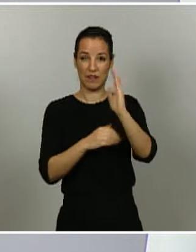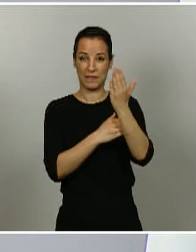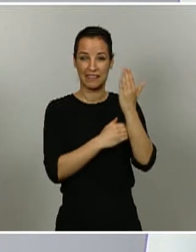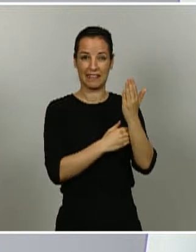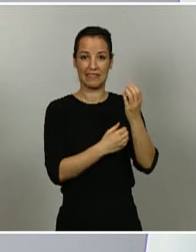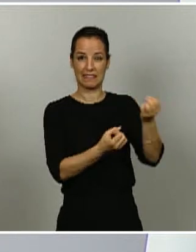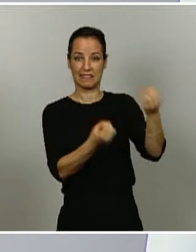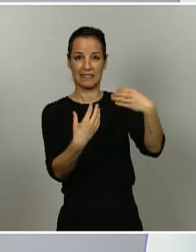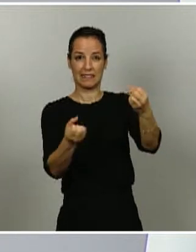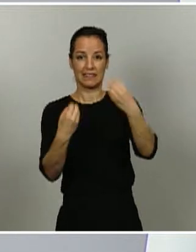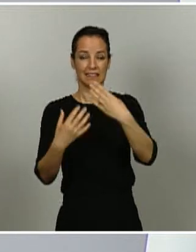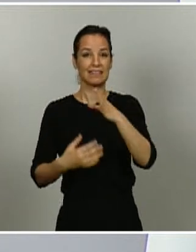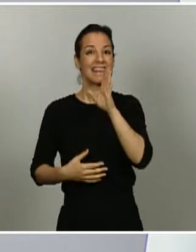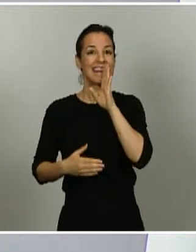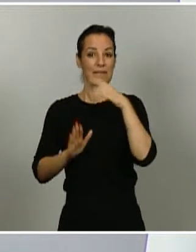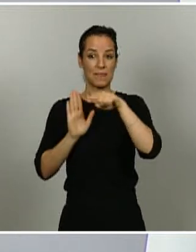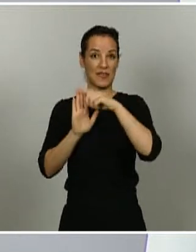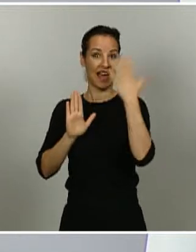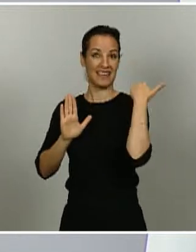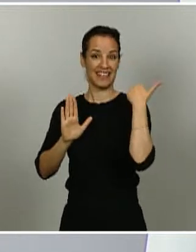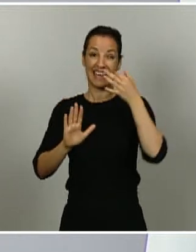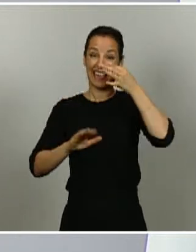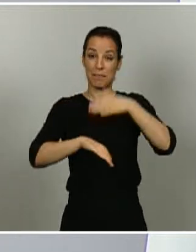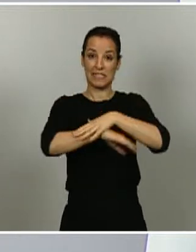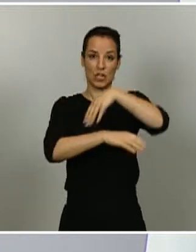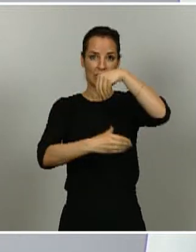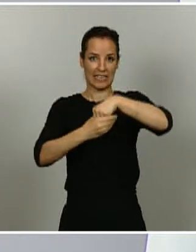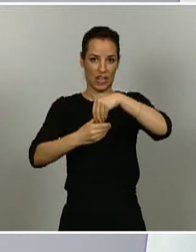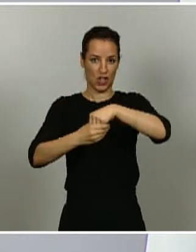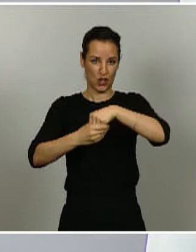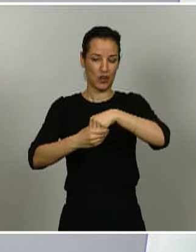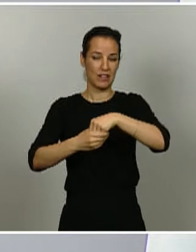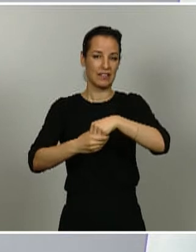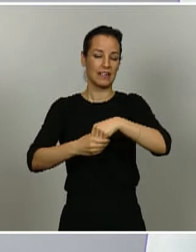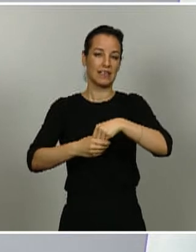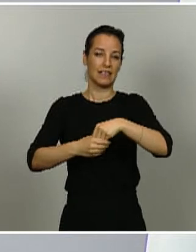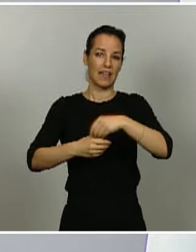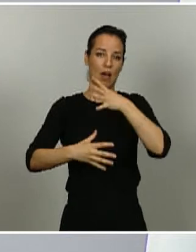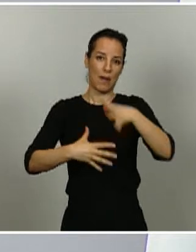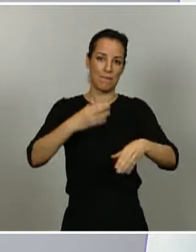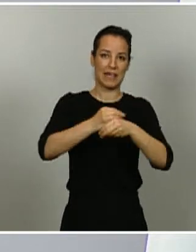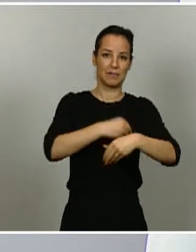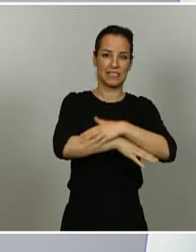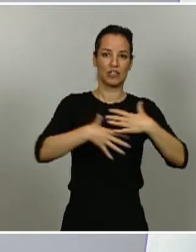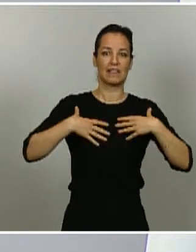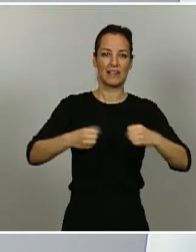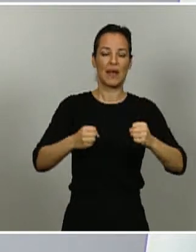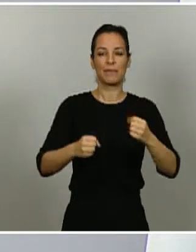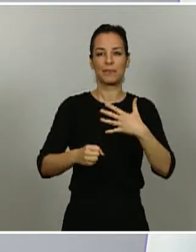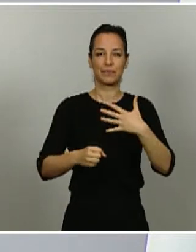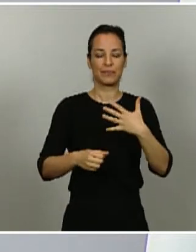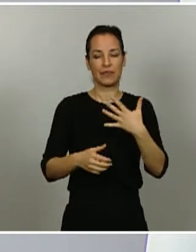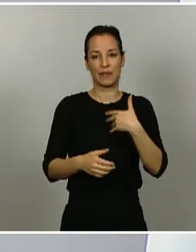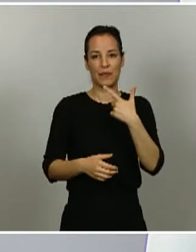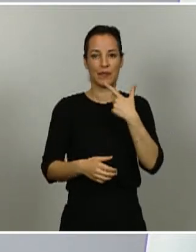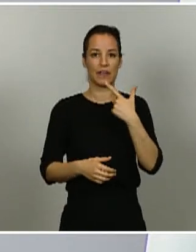complementaria de otra medida que adoptó el Ministerio del Interior la del Ministerio de Sanidad relativa a una obligación de hacer una cuarentena de 14